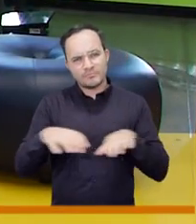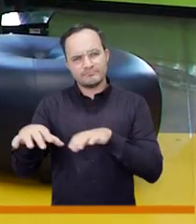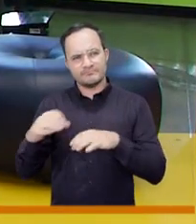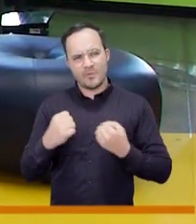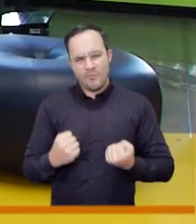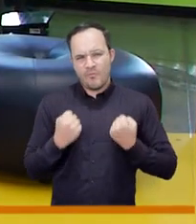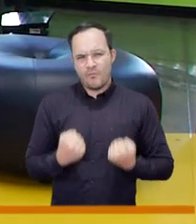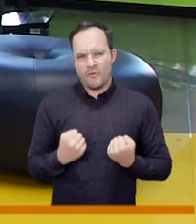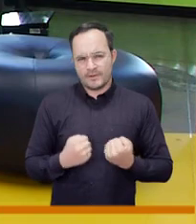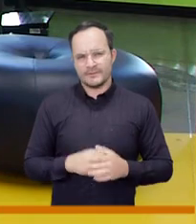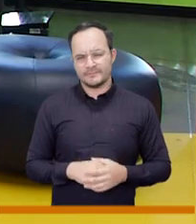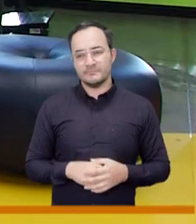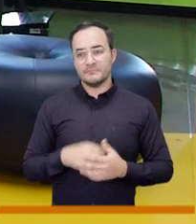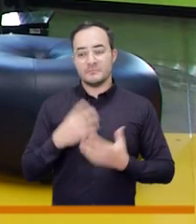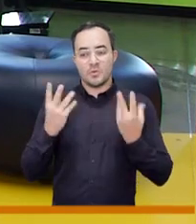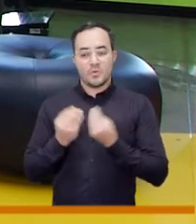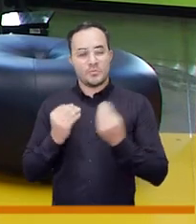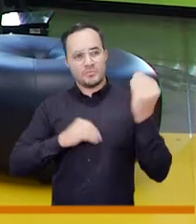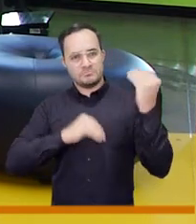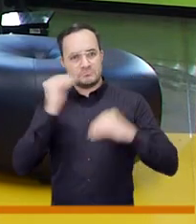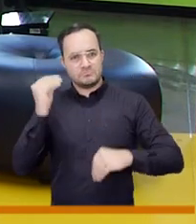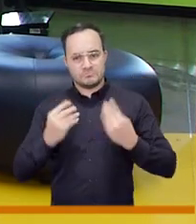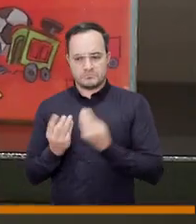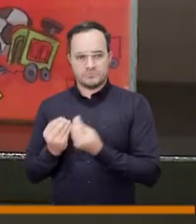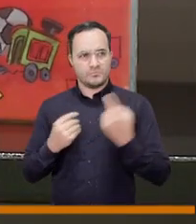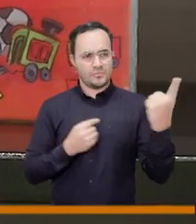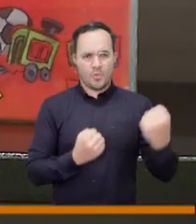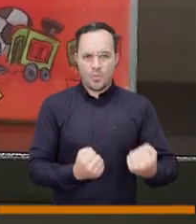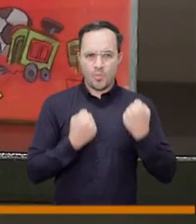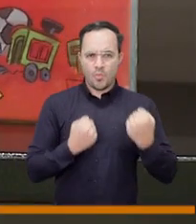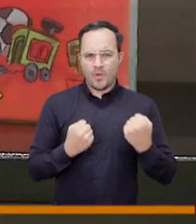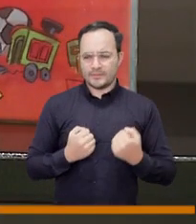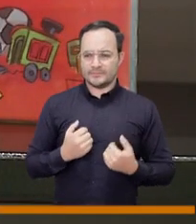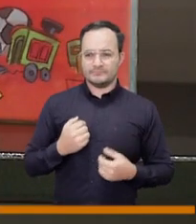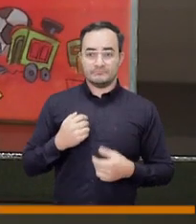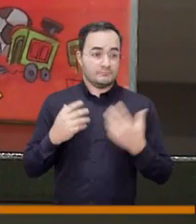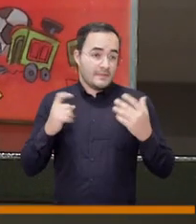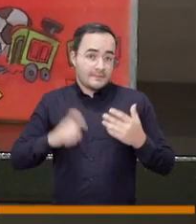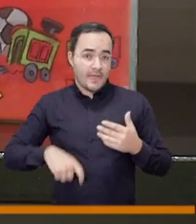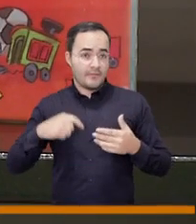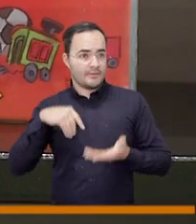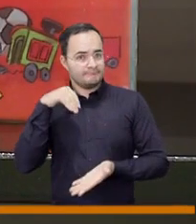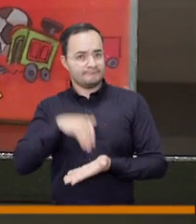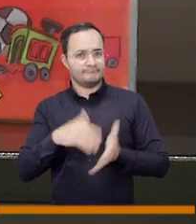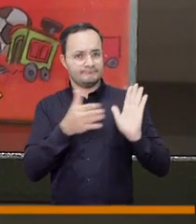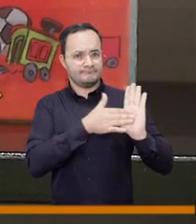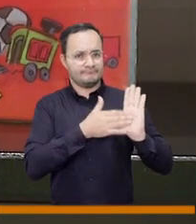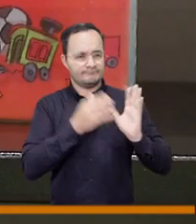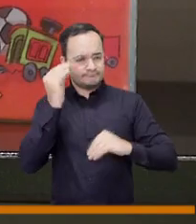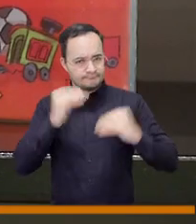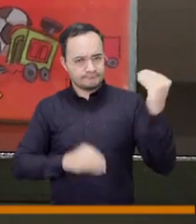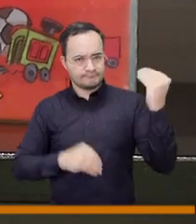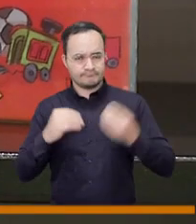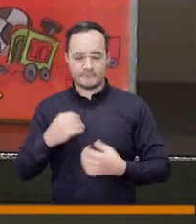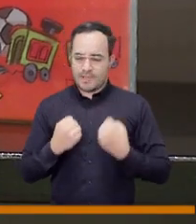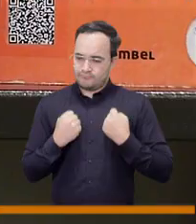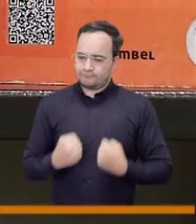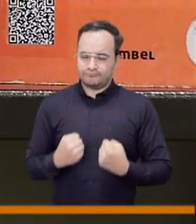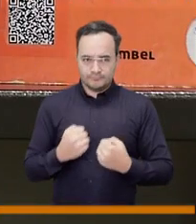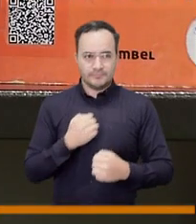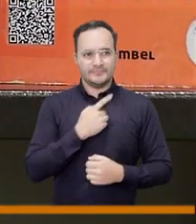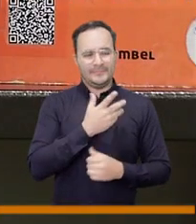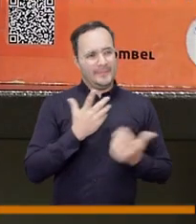tratos bastante pesados hacia una oposición la oposición se tiene que hacer se ha hecho desde el argumento